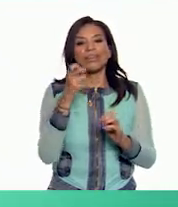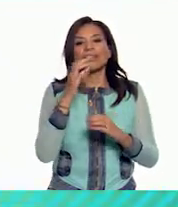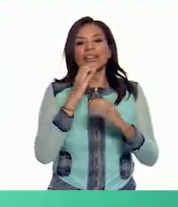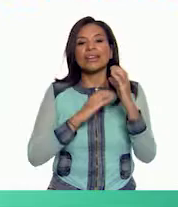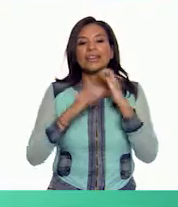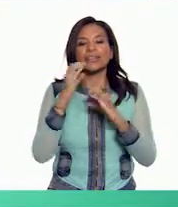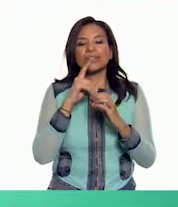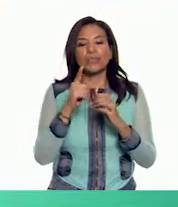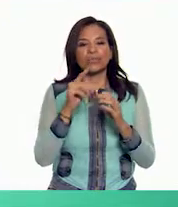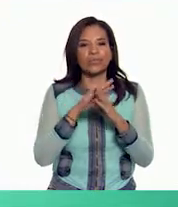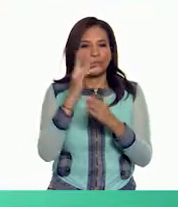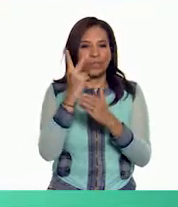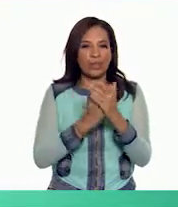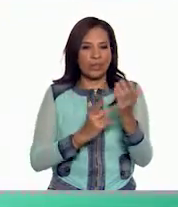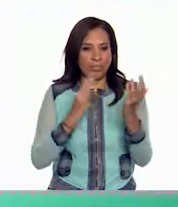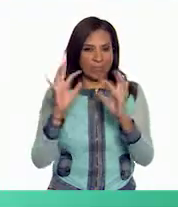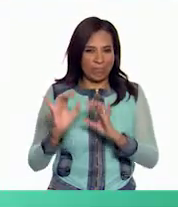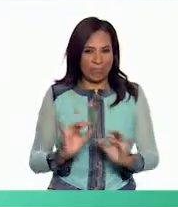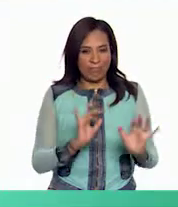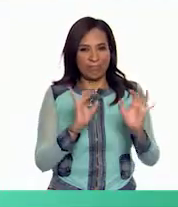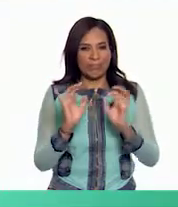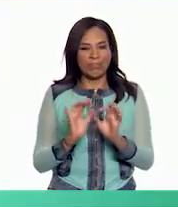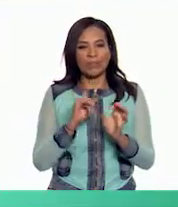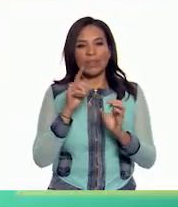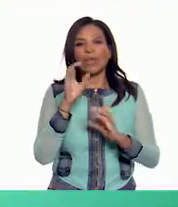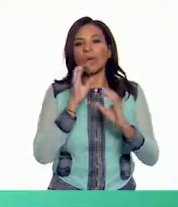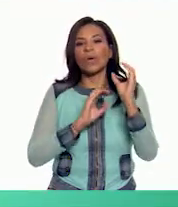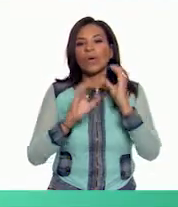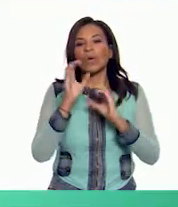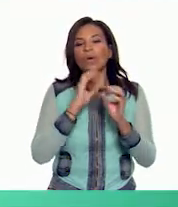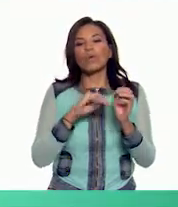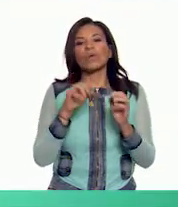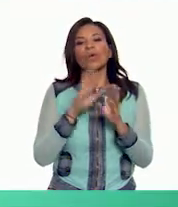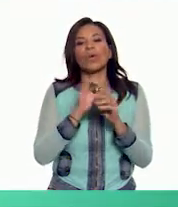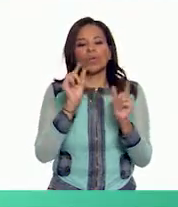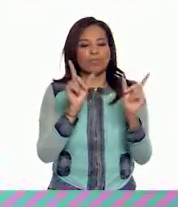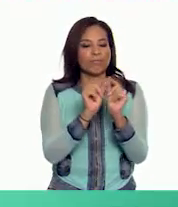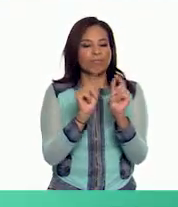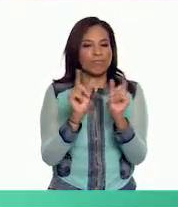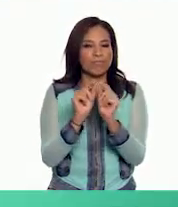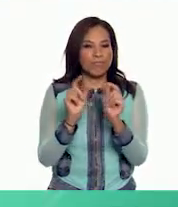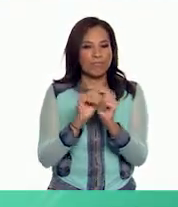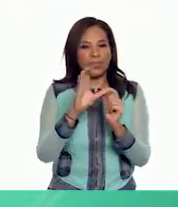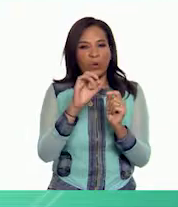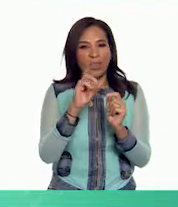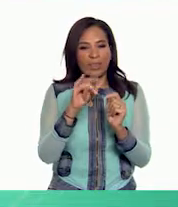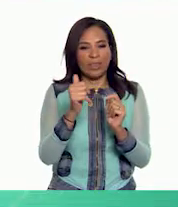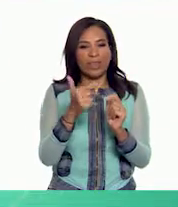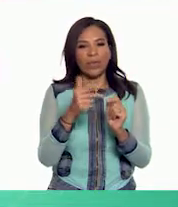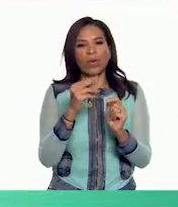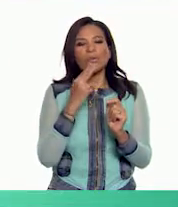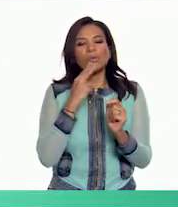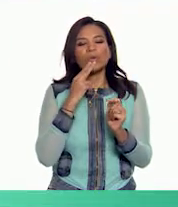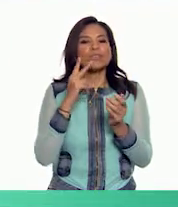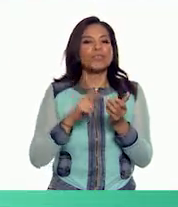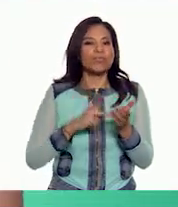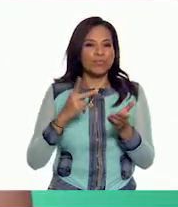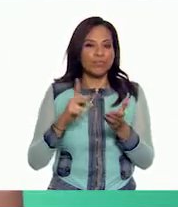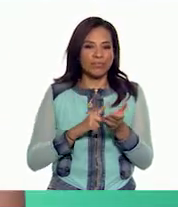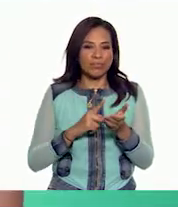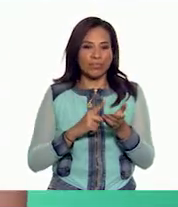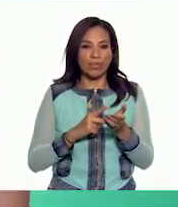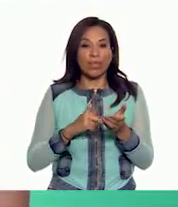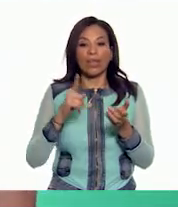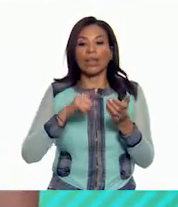canción es un programa de computadora y que el coro es un pequeño fragmento de código que utilizas una y otra vez